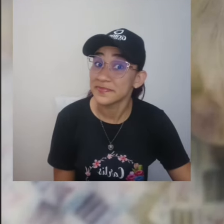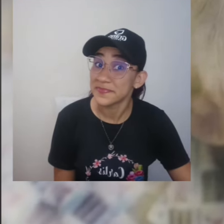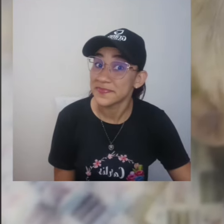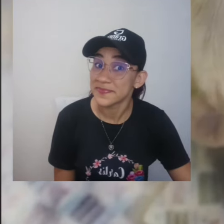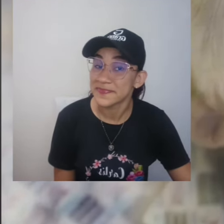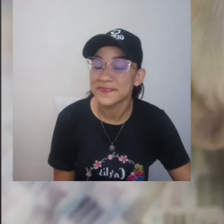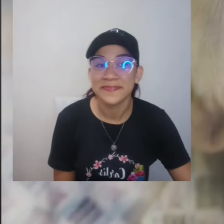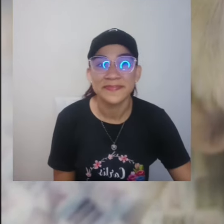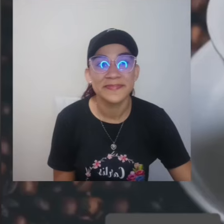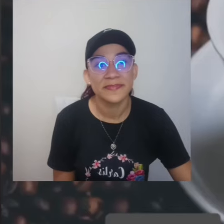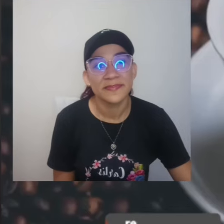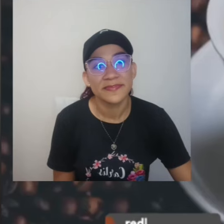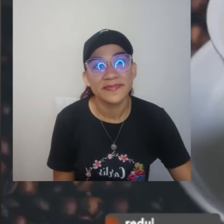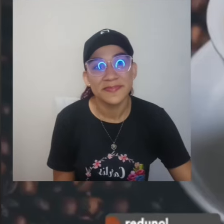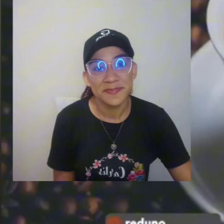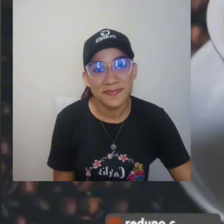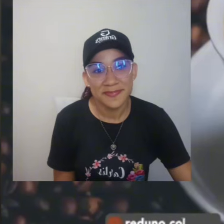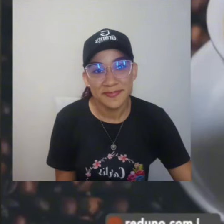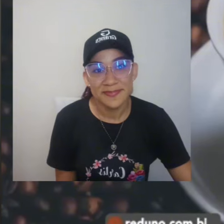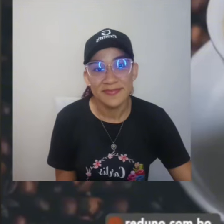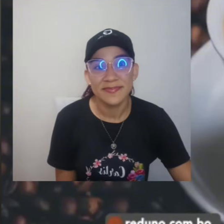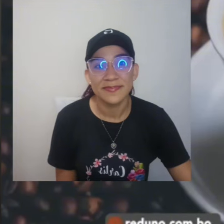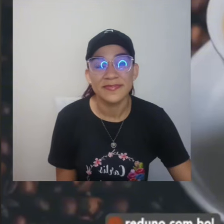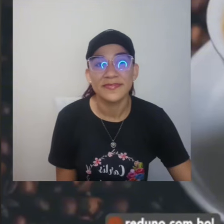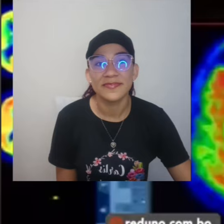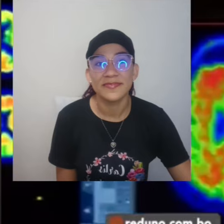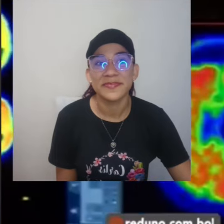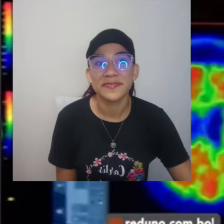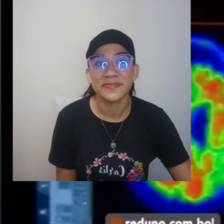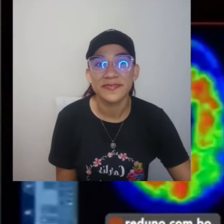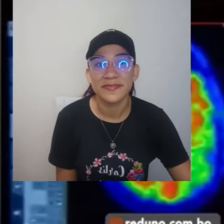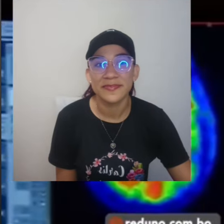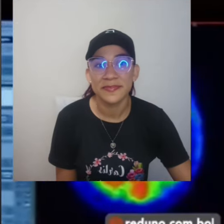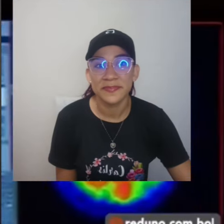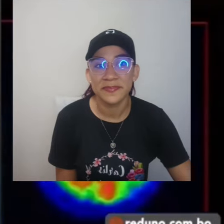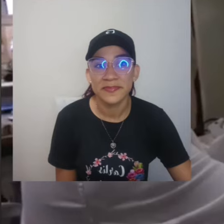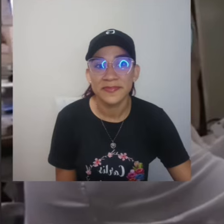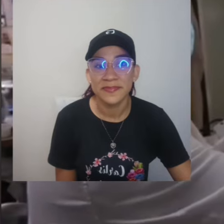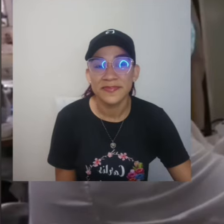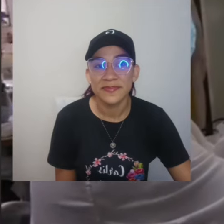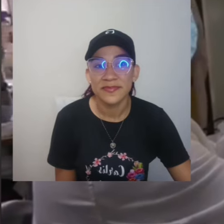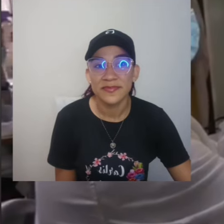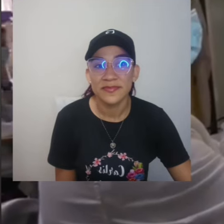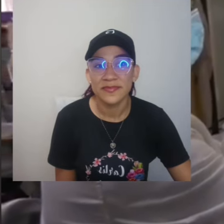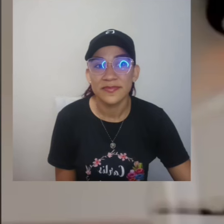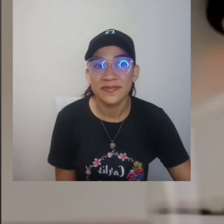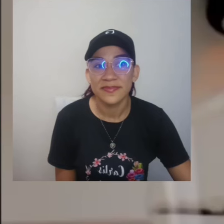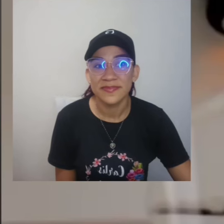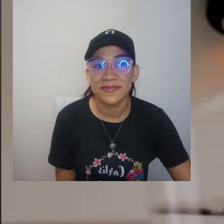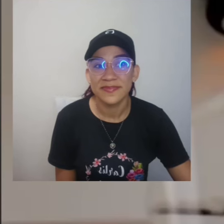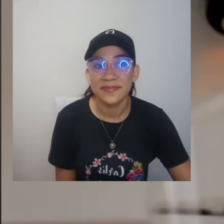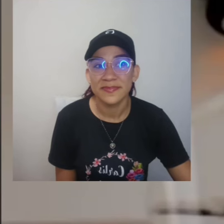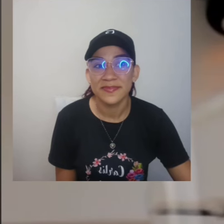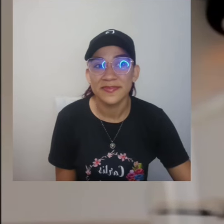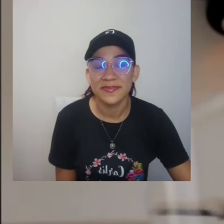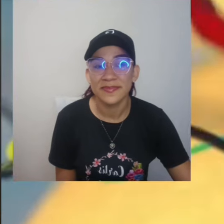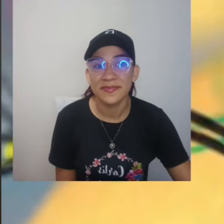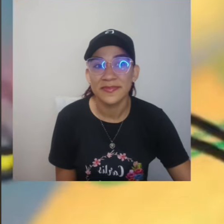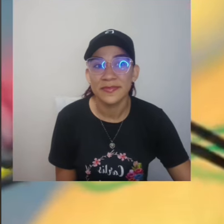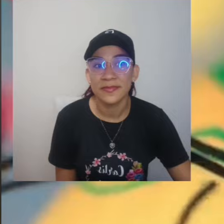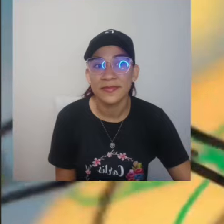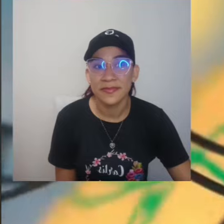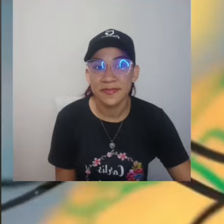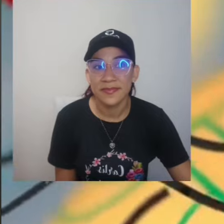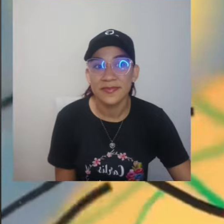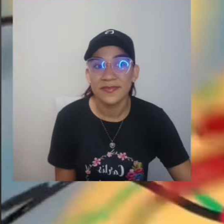desarrollar la enfermedad del Alzheimer debido a los efectos protectores de la cafeína sobre el cerebro. Investigaciones sugieren que la cafeína inhibe